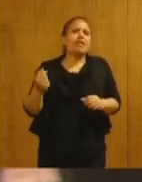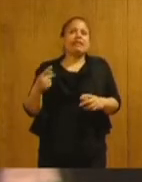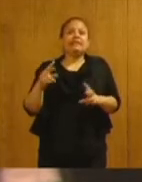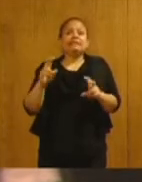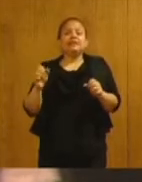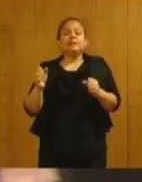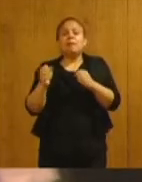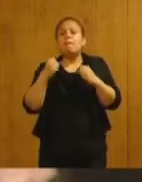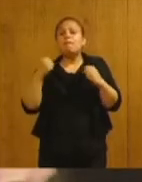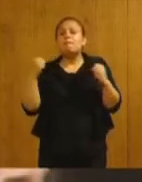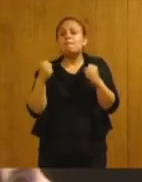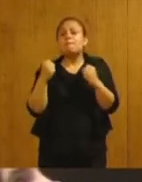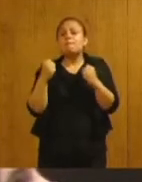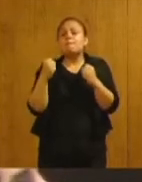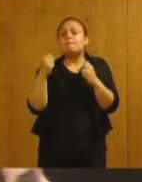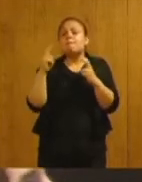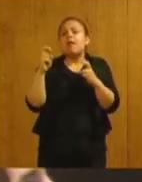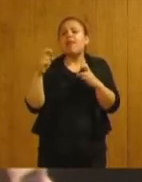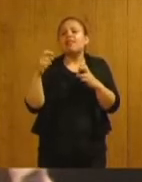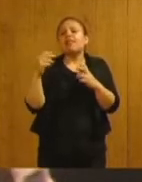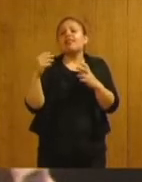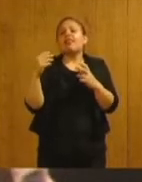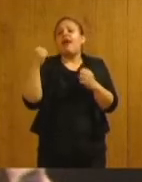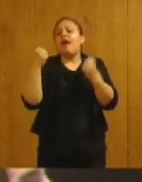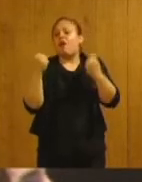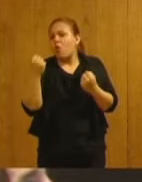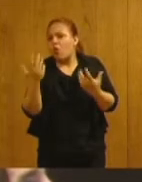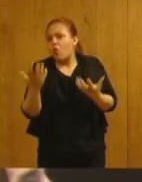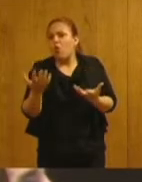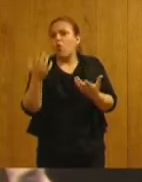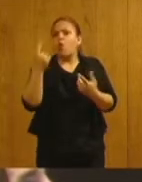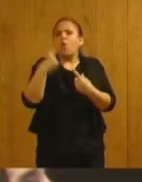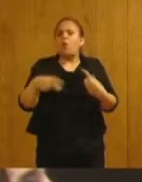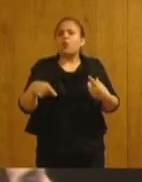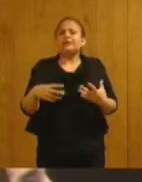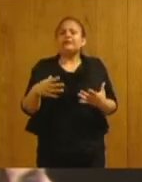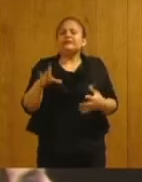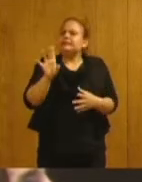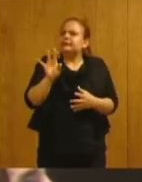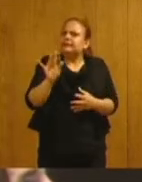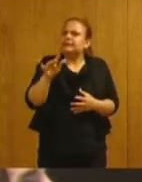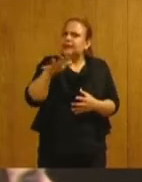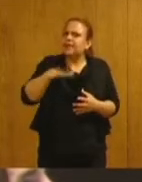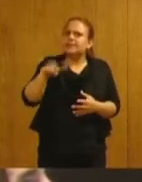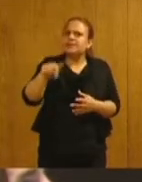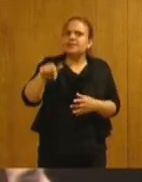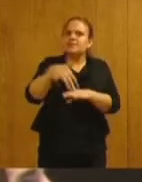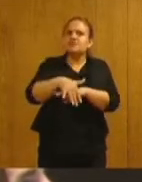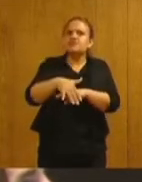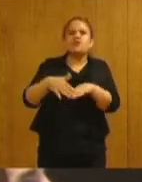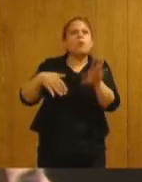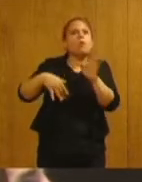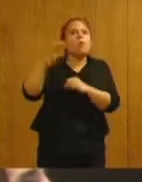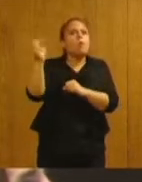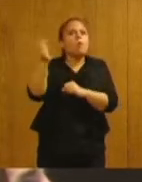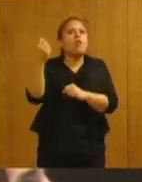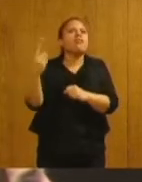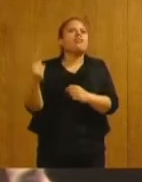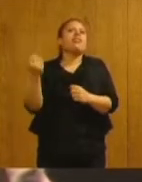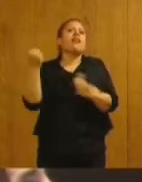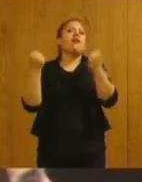económico, en esta zona que es justamente una de sus explotaciones más importantes.